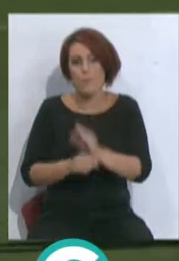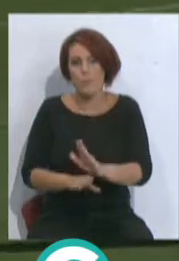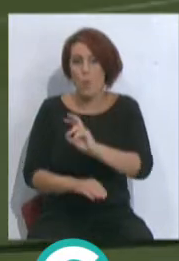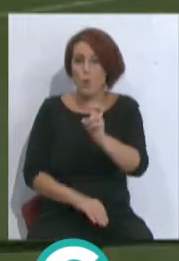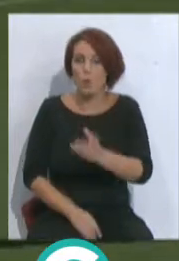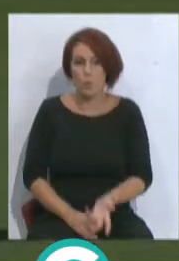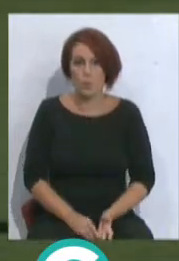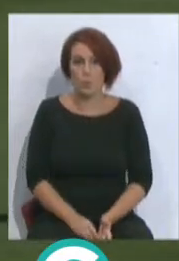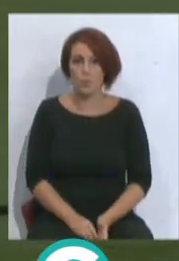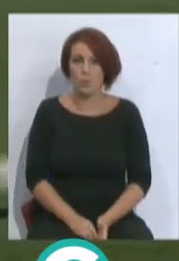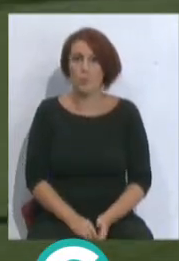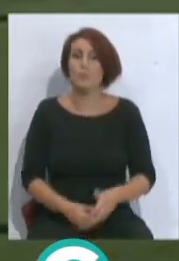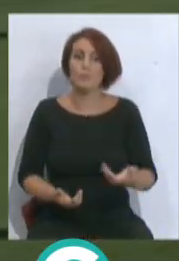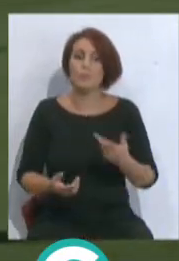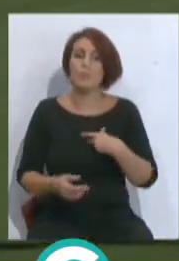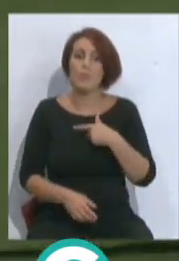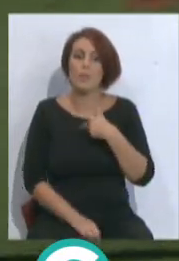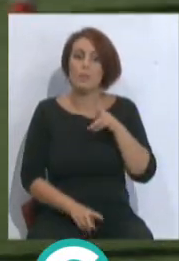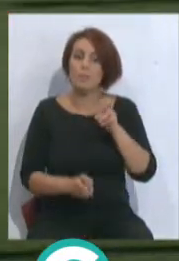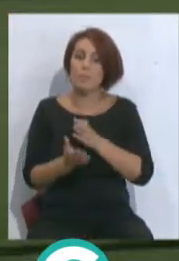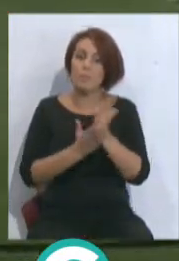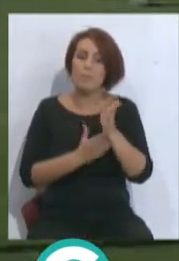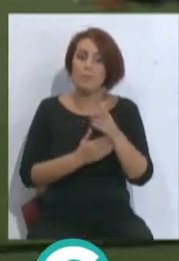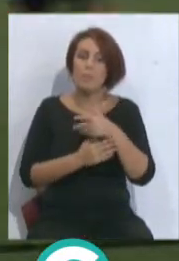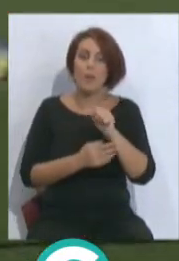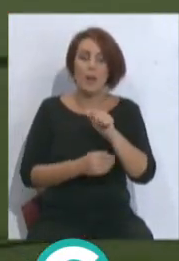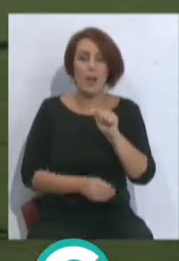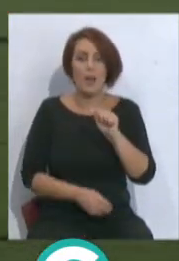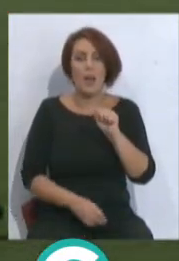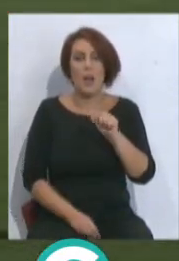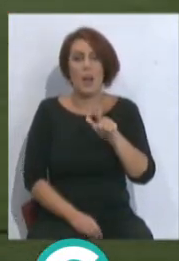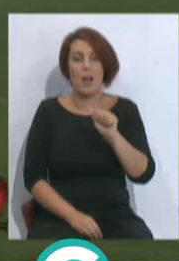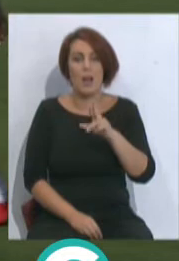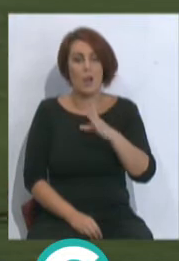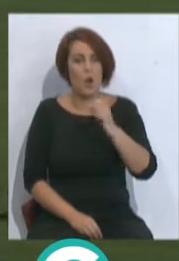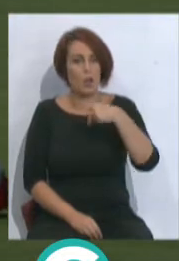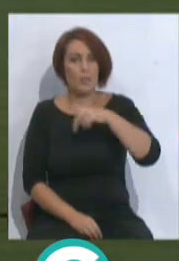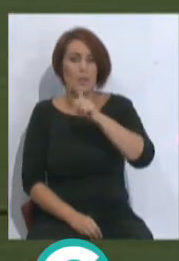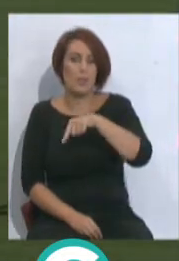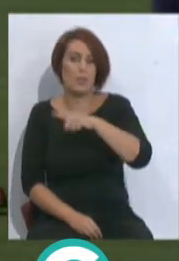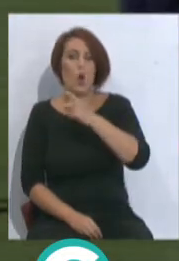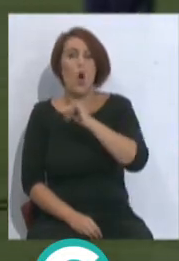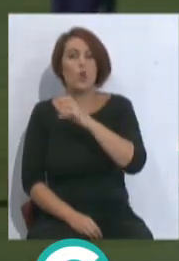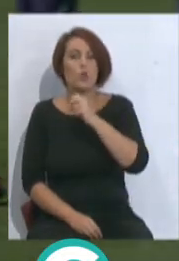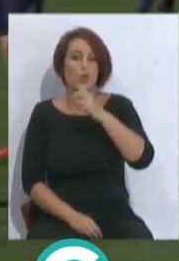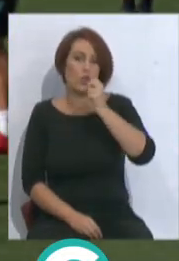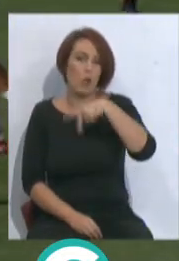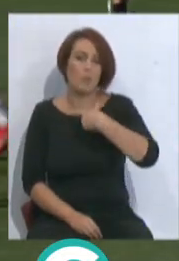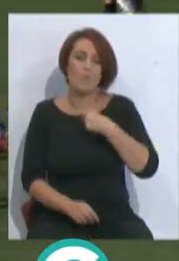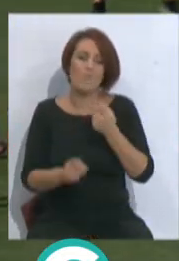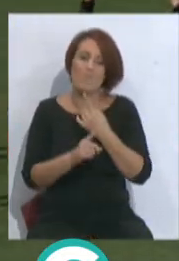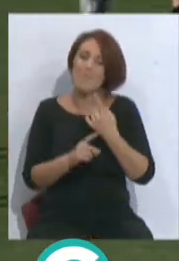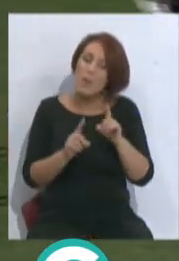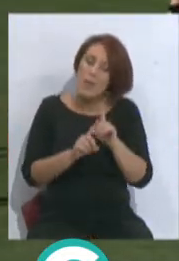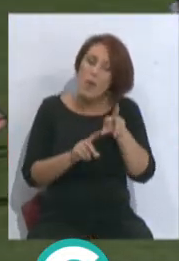lo que me refiero a... Está en el aspecto de que tenía a Alarcón y tiene a James Johnson, entonces... Pero no son iguales. Yo desde que estamos en primera, bueno, y en segunda